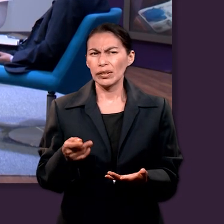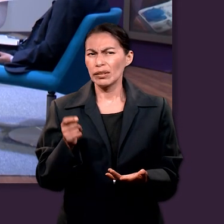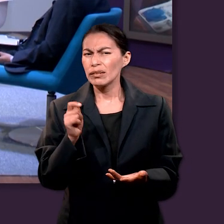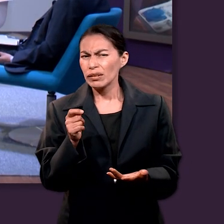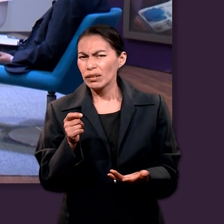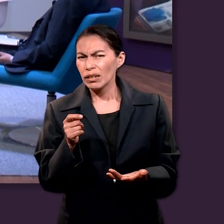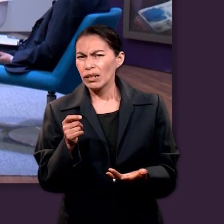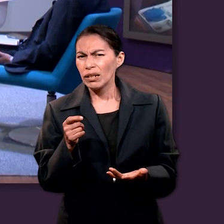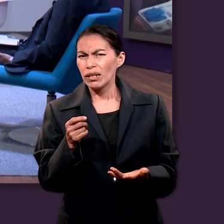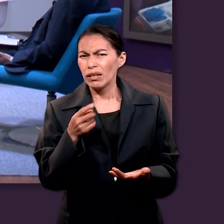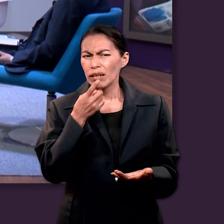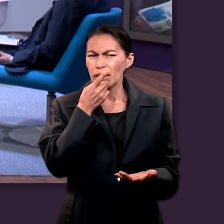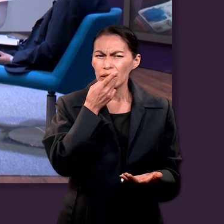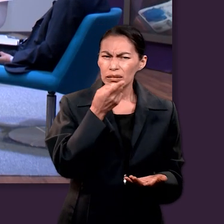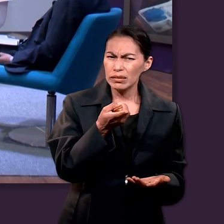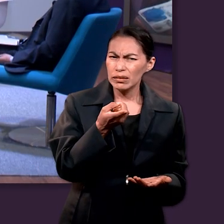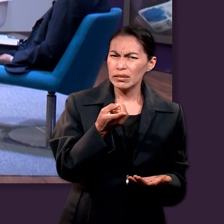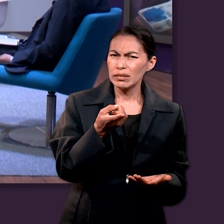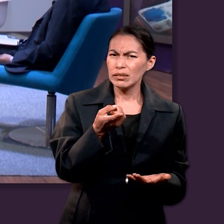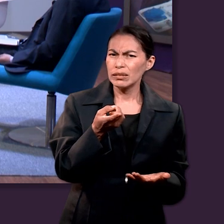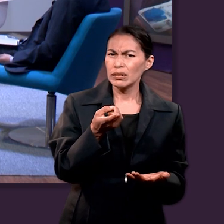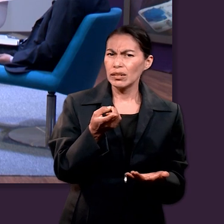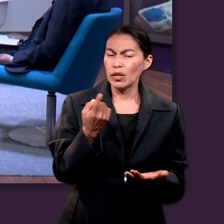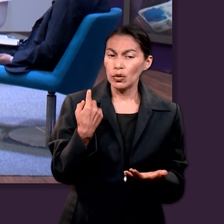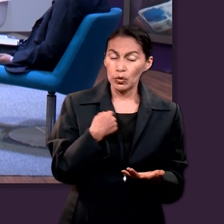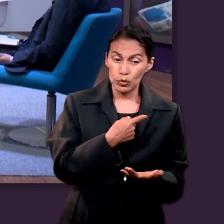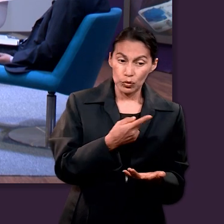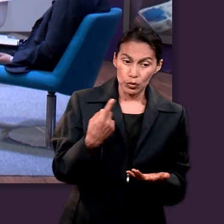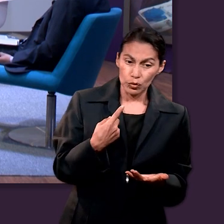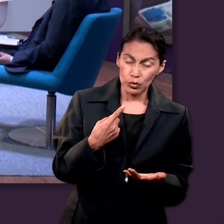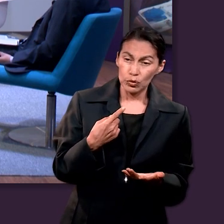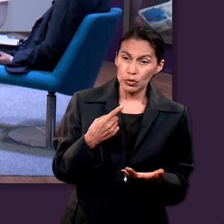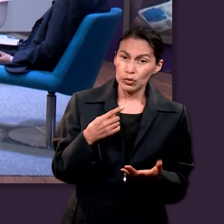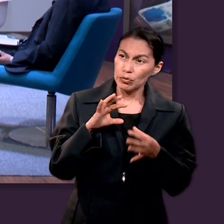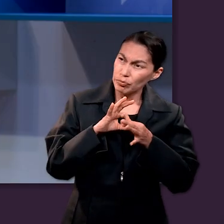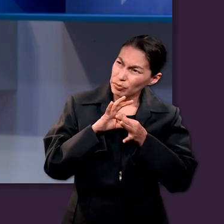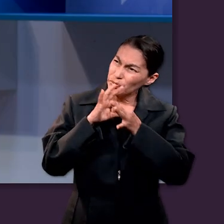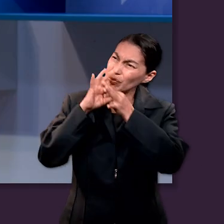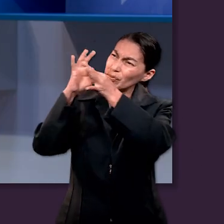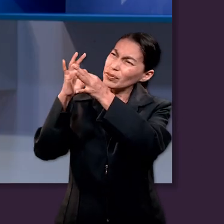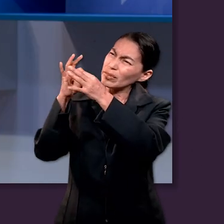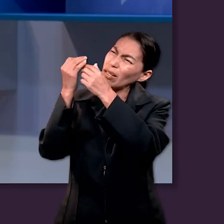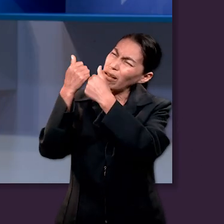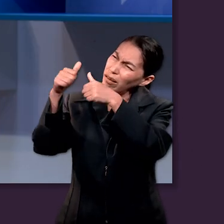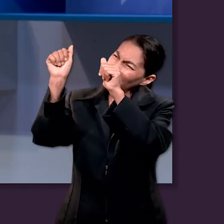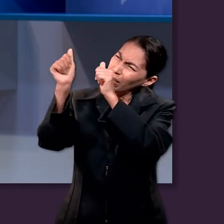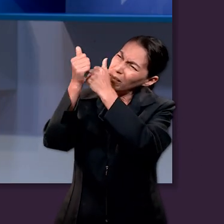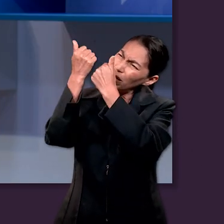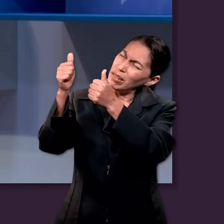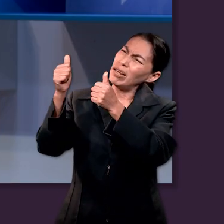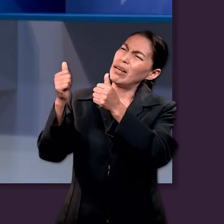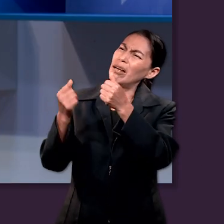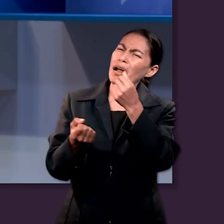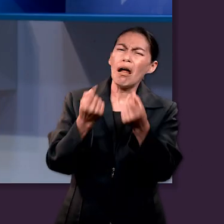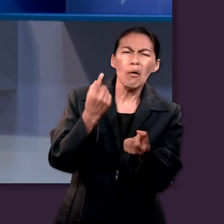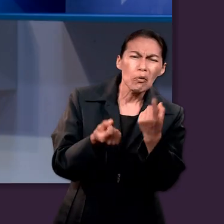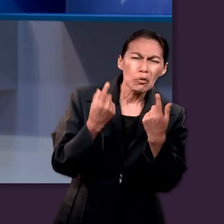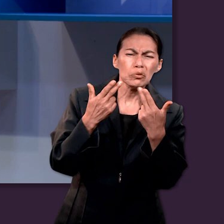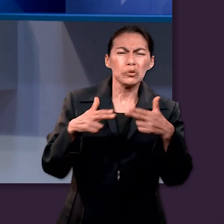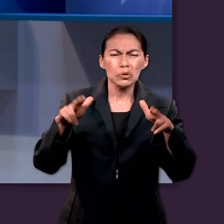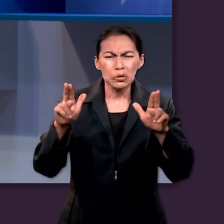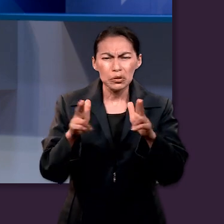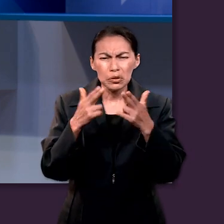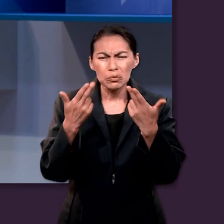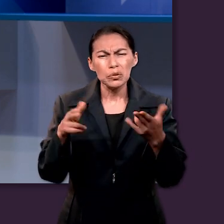la elección en este momento. Ok. Y también hablar de ella tal vez sería o parte de esto sería también